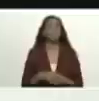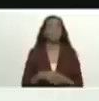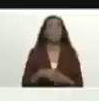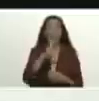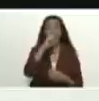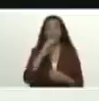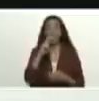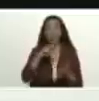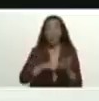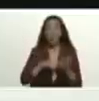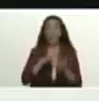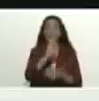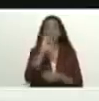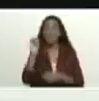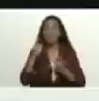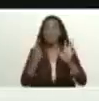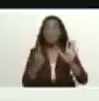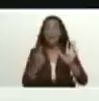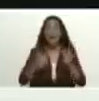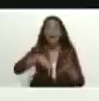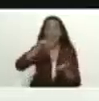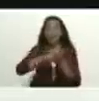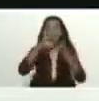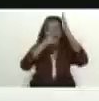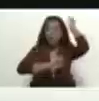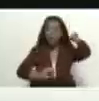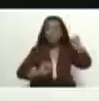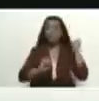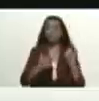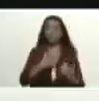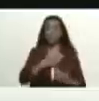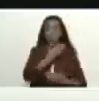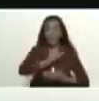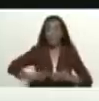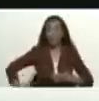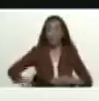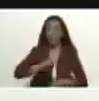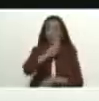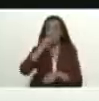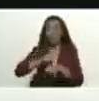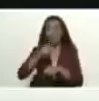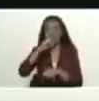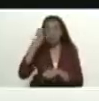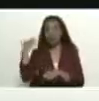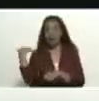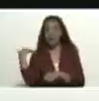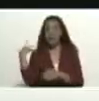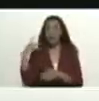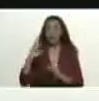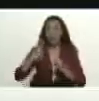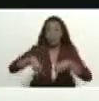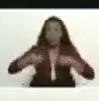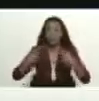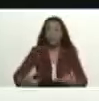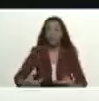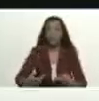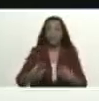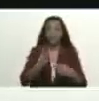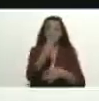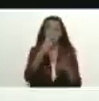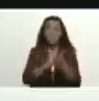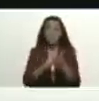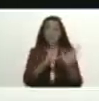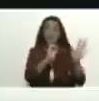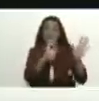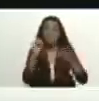el año 2006 el comandante Hugo Chávez me nombró canciller yo era presidente de la asamblea nacional y desde 2006